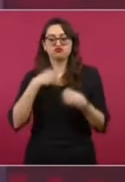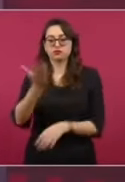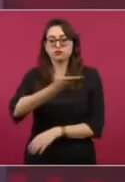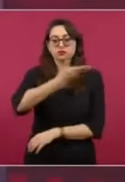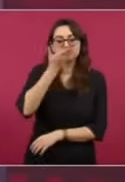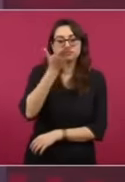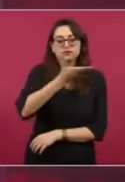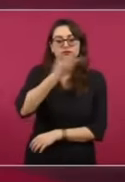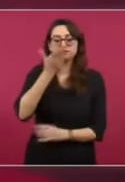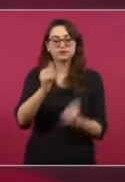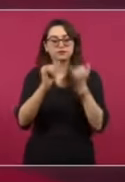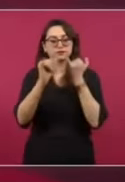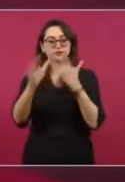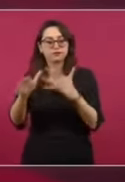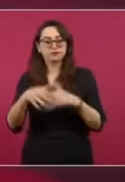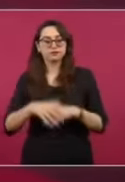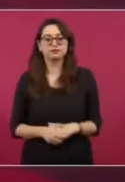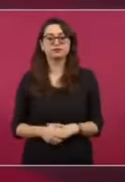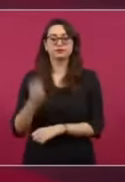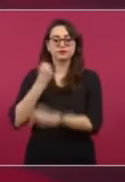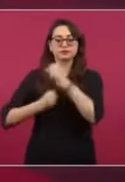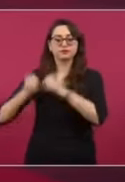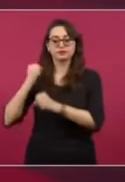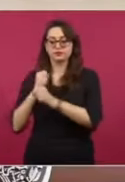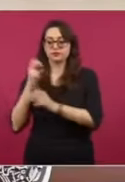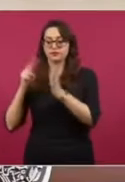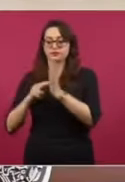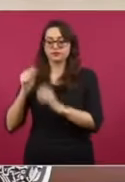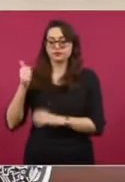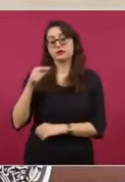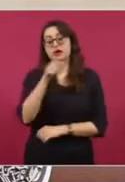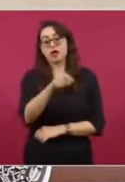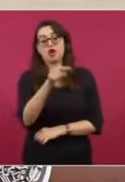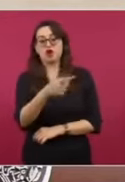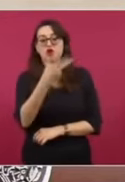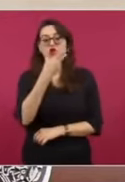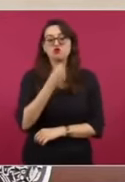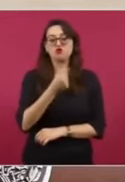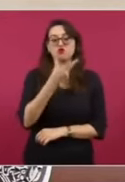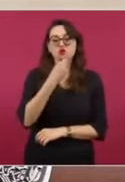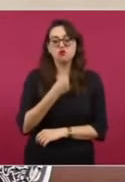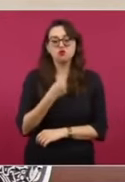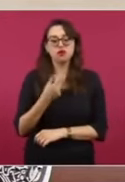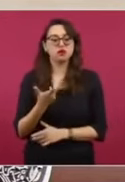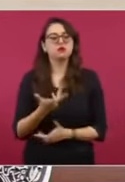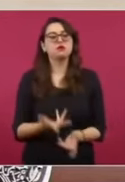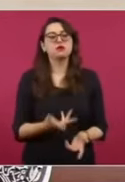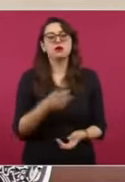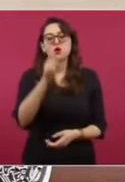Bueno, ¿sabe qué recomendó? Que nos desalojaran